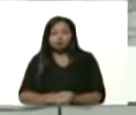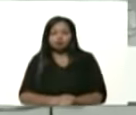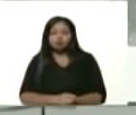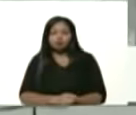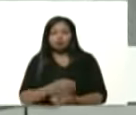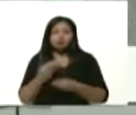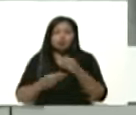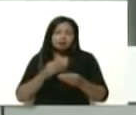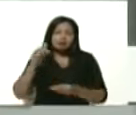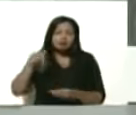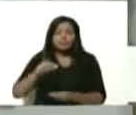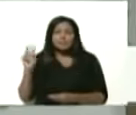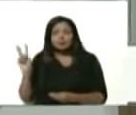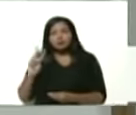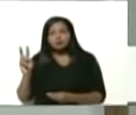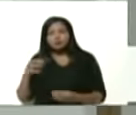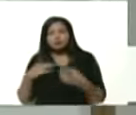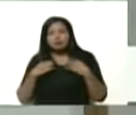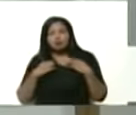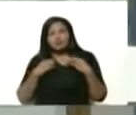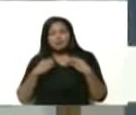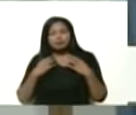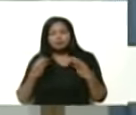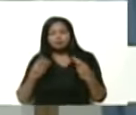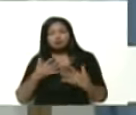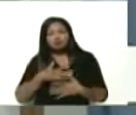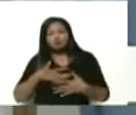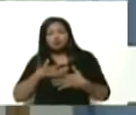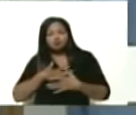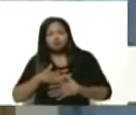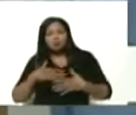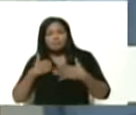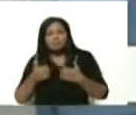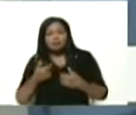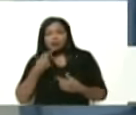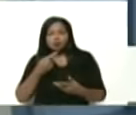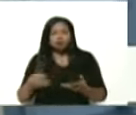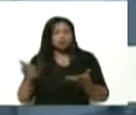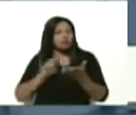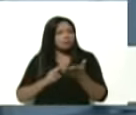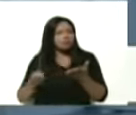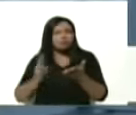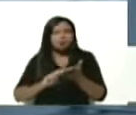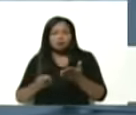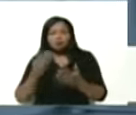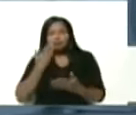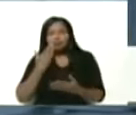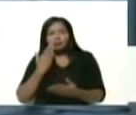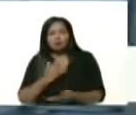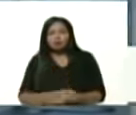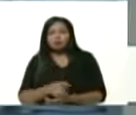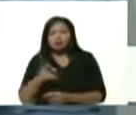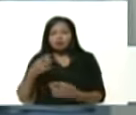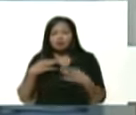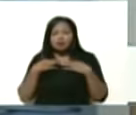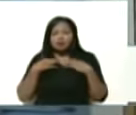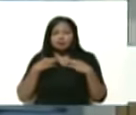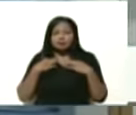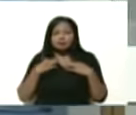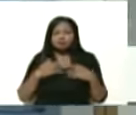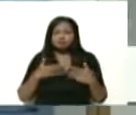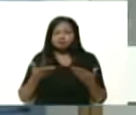en Venezuela. Estas camisas son de bastante calidad, presidente. Nos lo han dicho nuestras madres que estas camisas sirven también